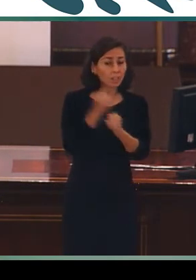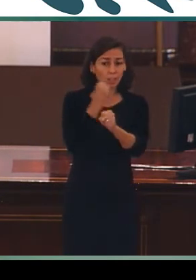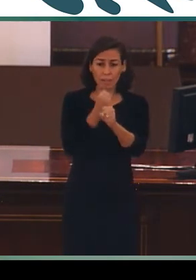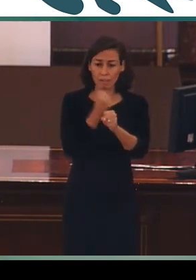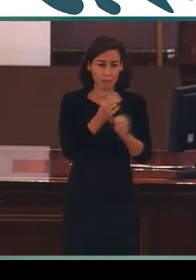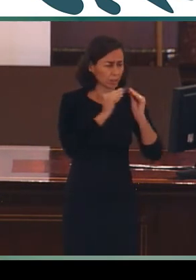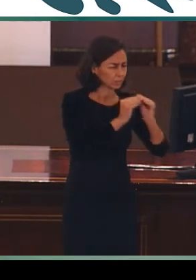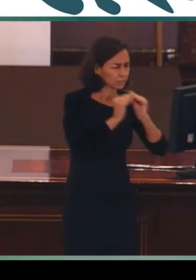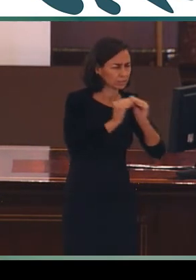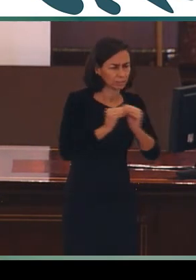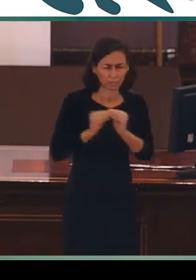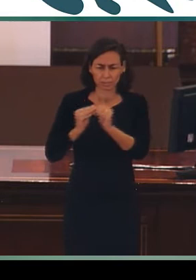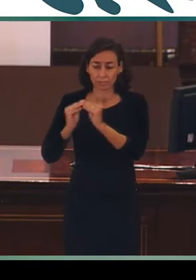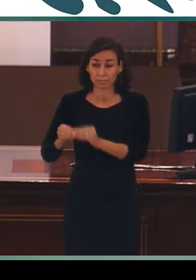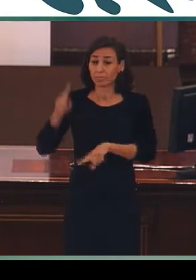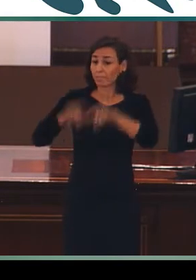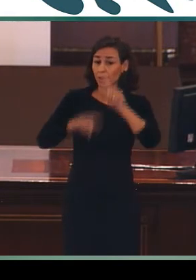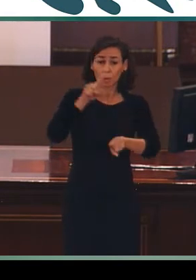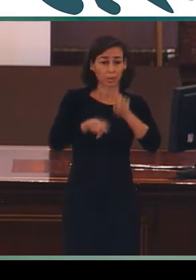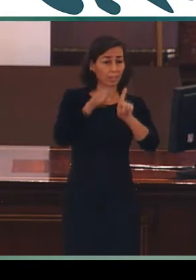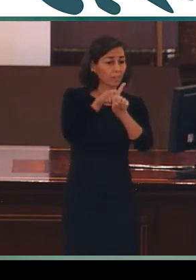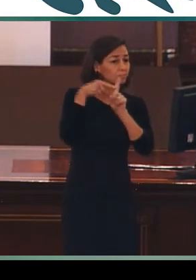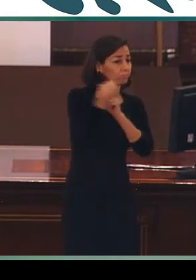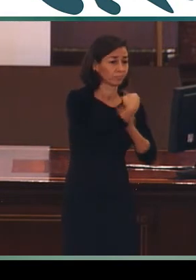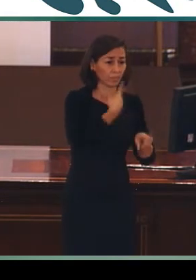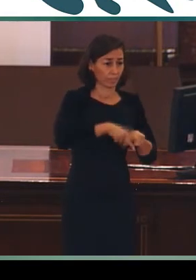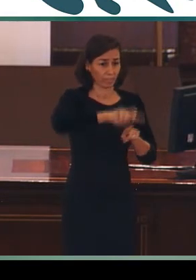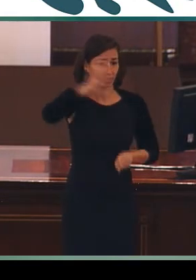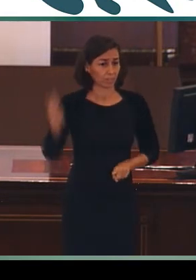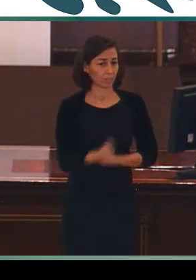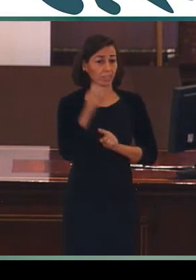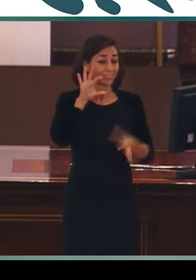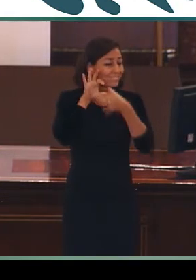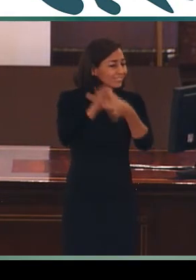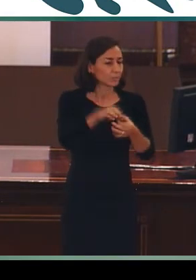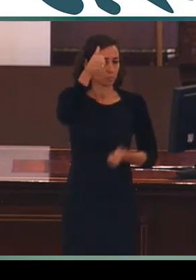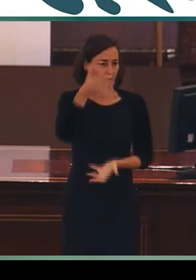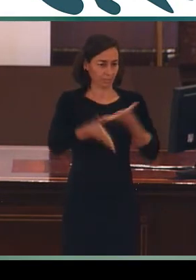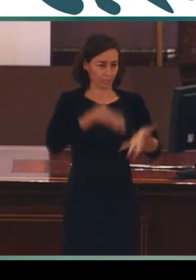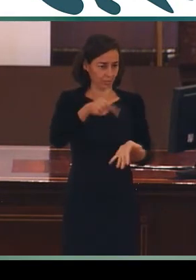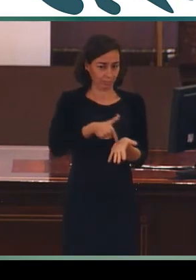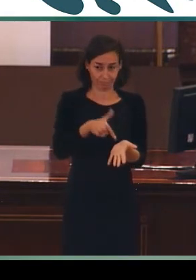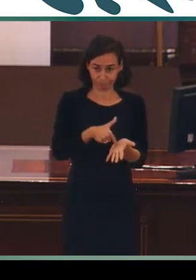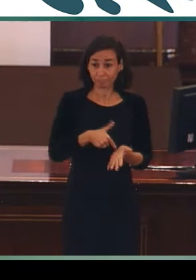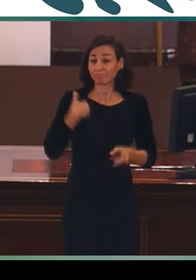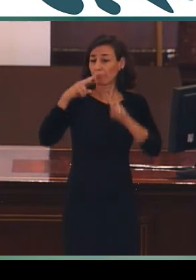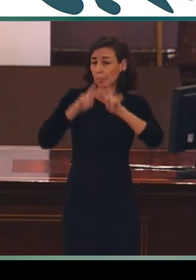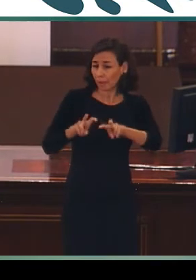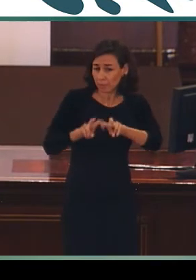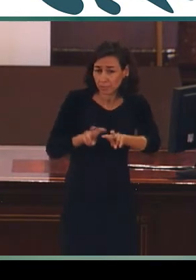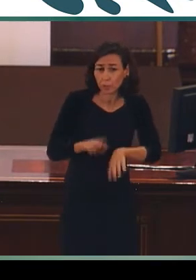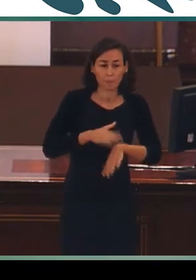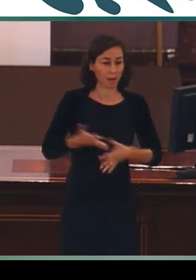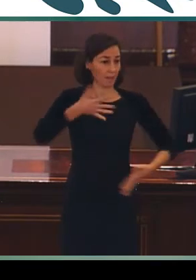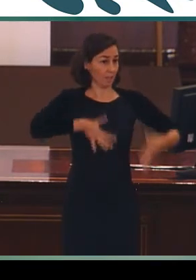desarrollados desde múltiples perspectivas sobre las lenguas de signos. Así, por ejemplo, la investigación sobre los procesos de